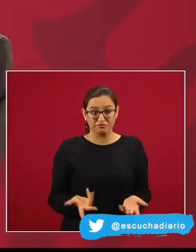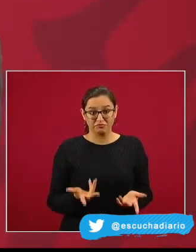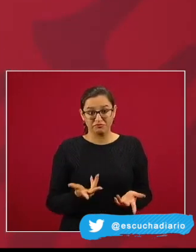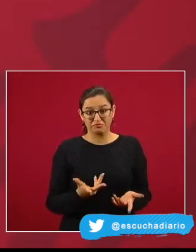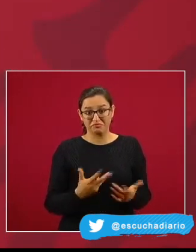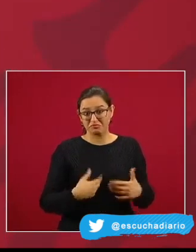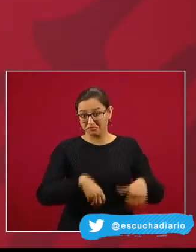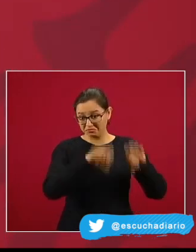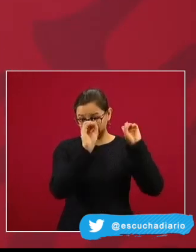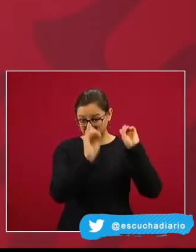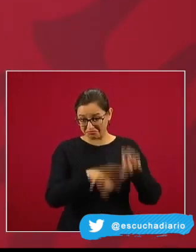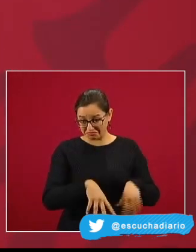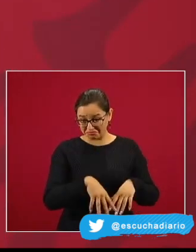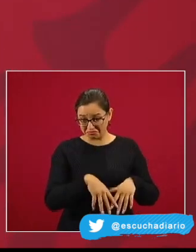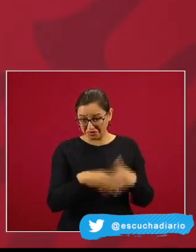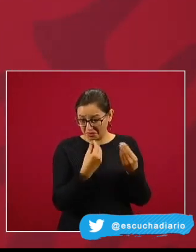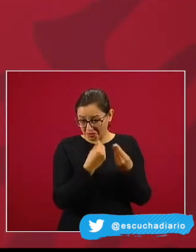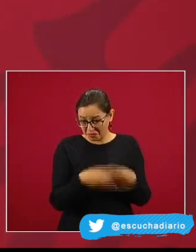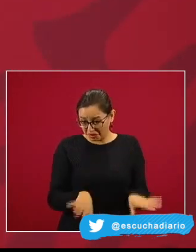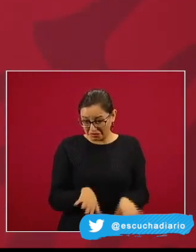permitió reiniciar las clases.